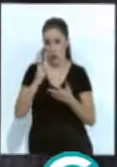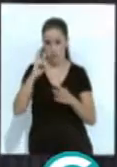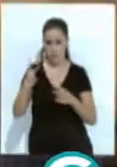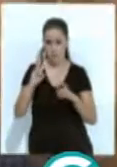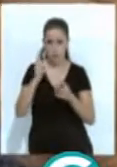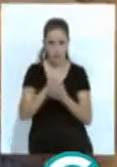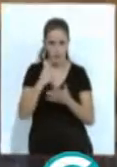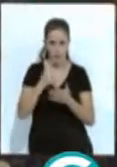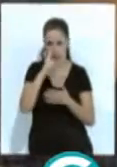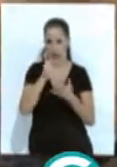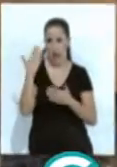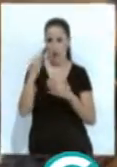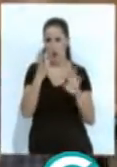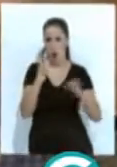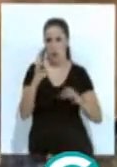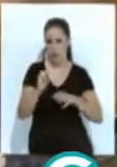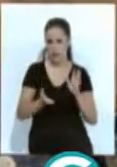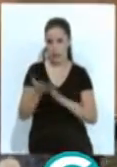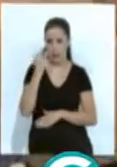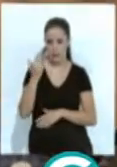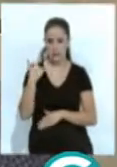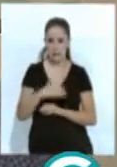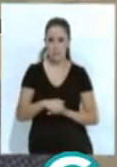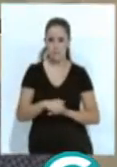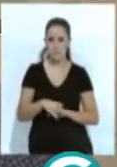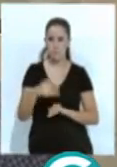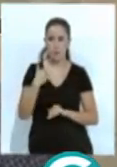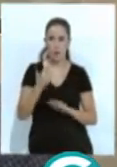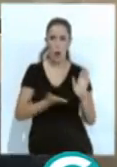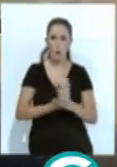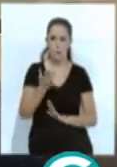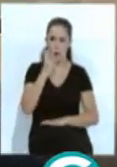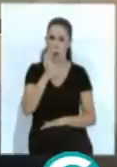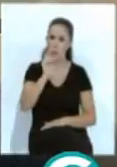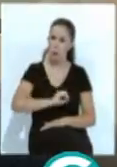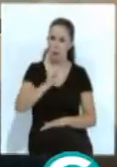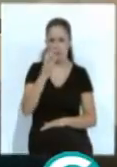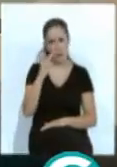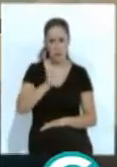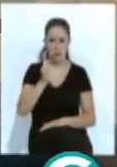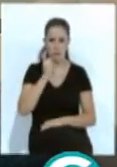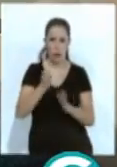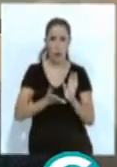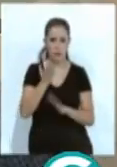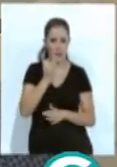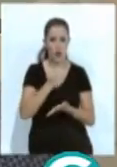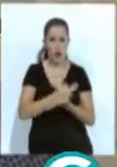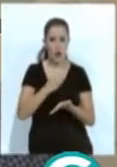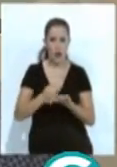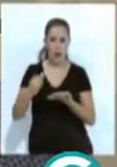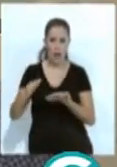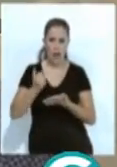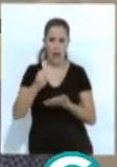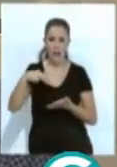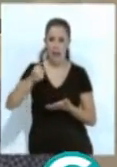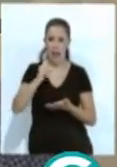de su auge en los años 80. Ha aumentado un 2%, un 3% el consumo de cannabis, sobre todo en la franja